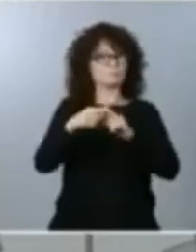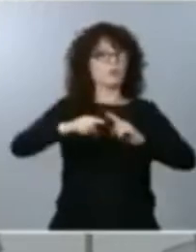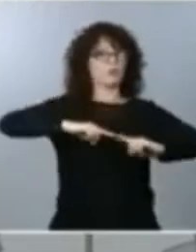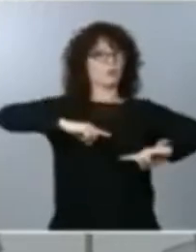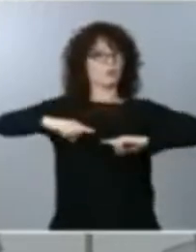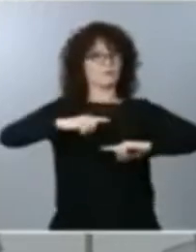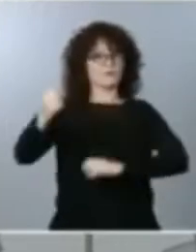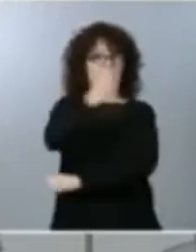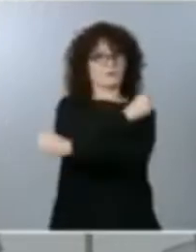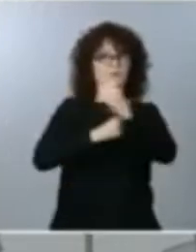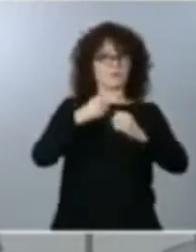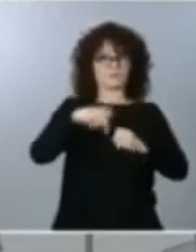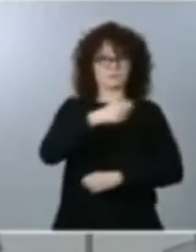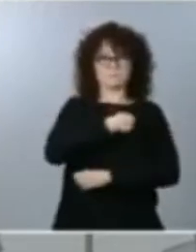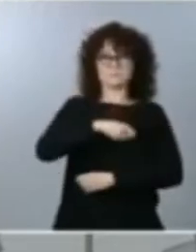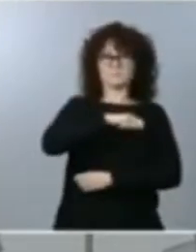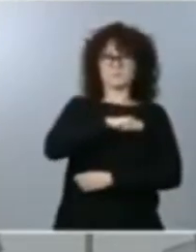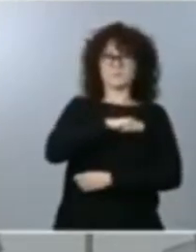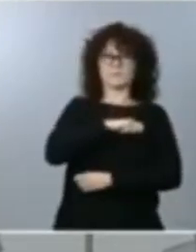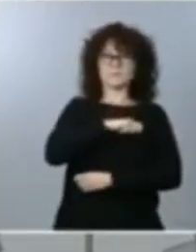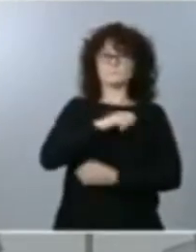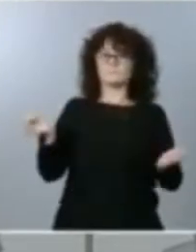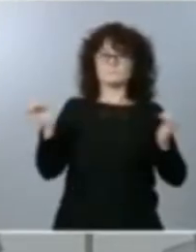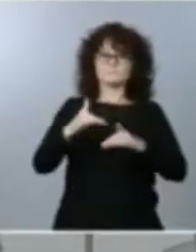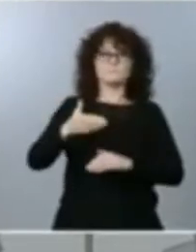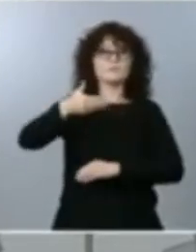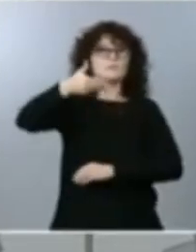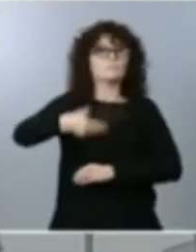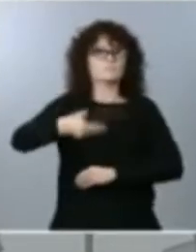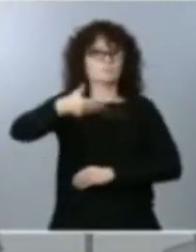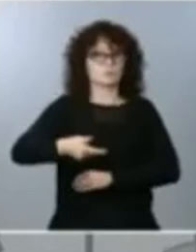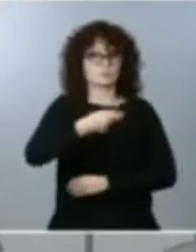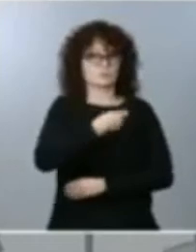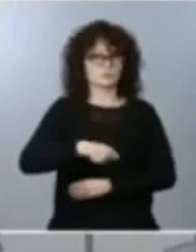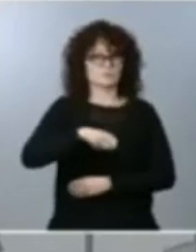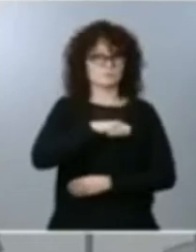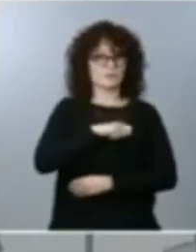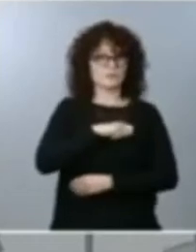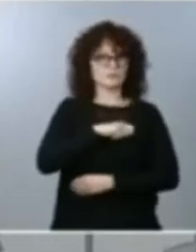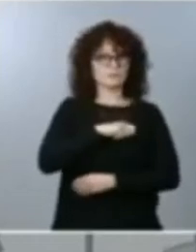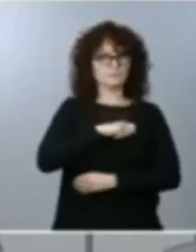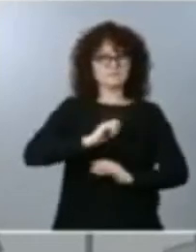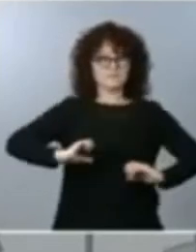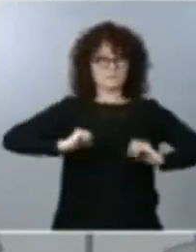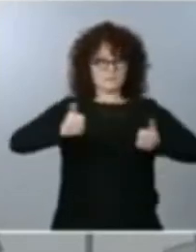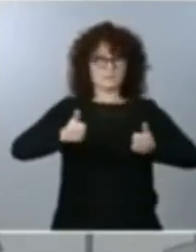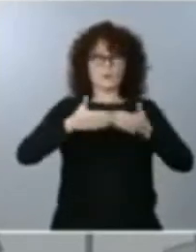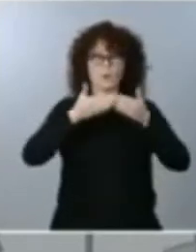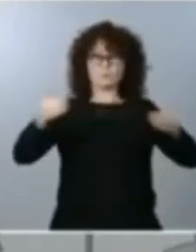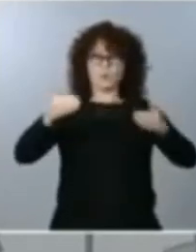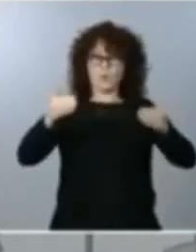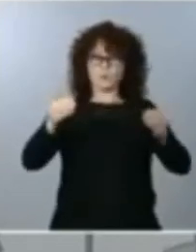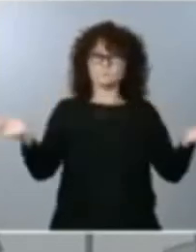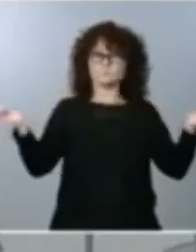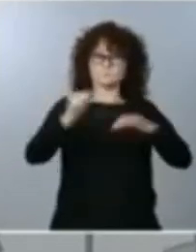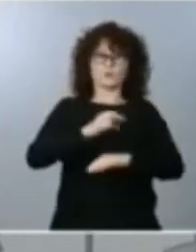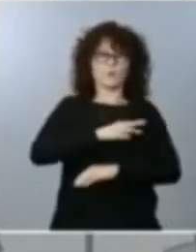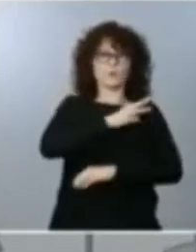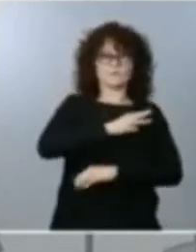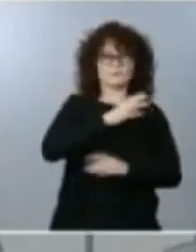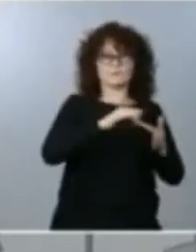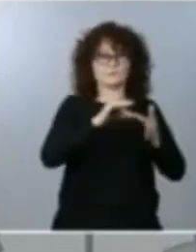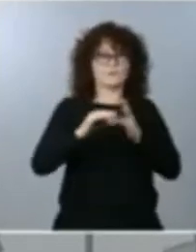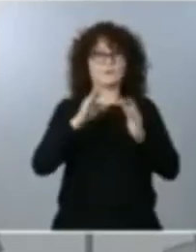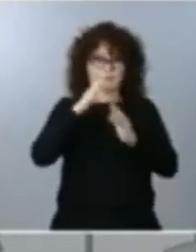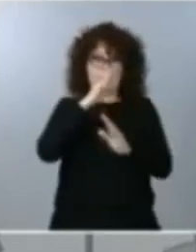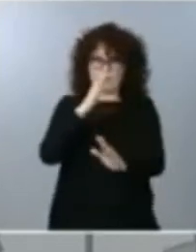estratégica para nuestro país. Hemos contribuido a sus debates desde la primera cumbre de líderes en Washington hace ya diez años y,